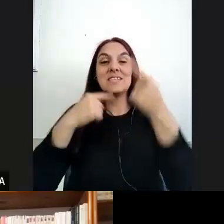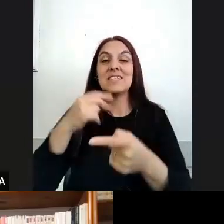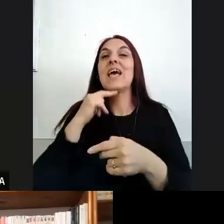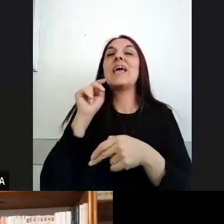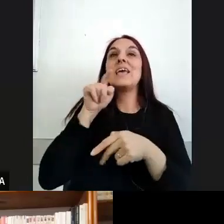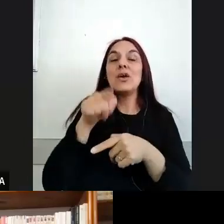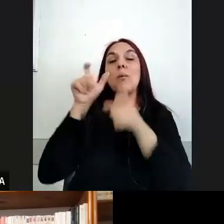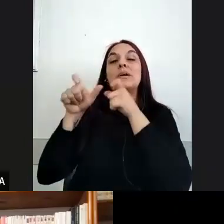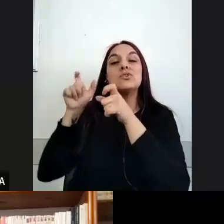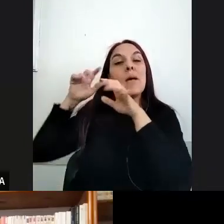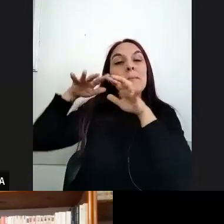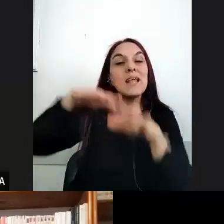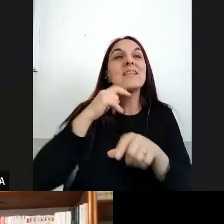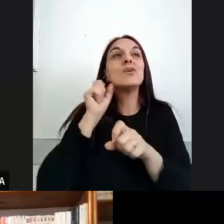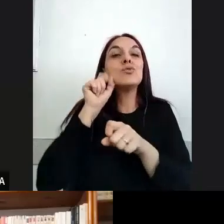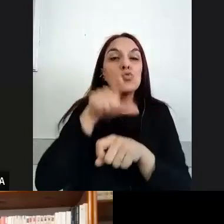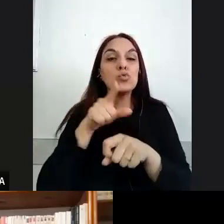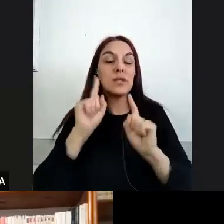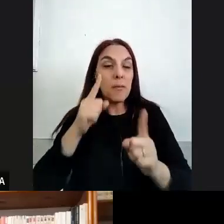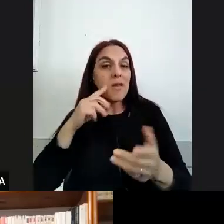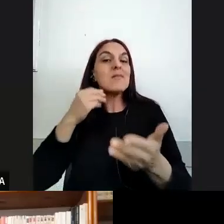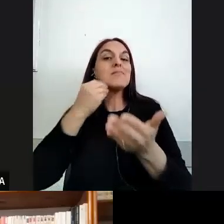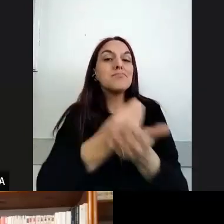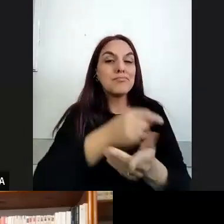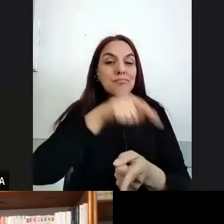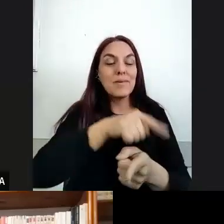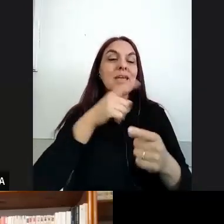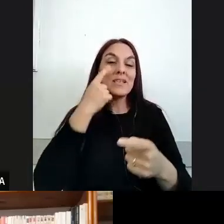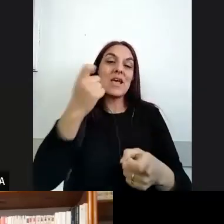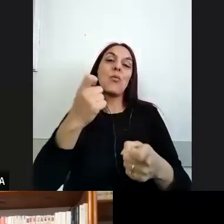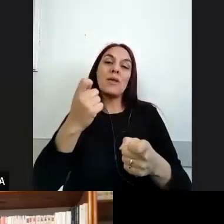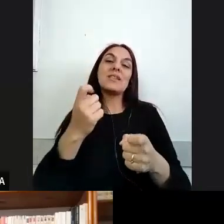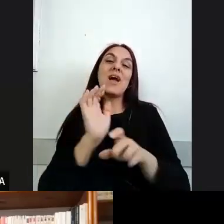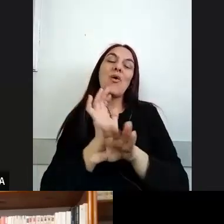población que al mismo tiempo viven la tensión entre la continuidad ¿no?